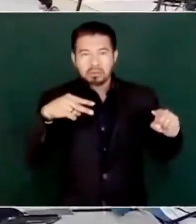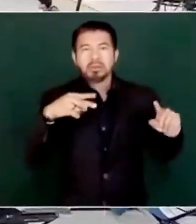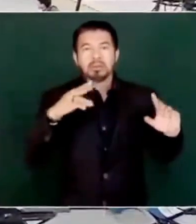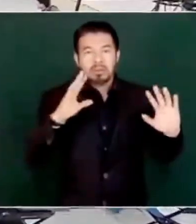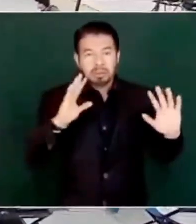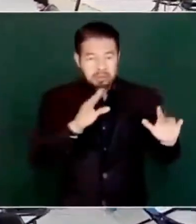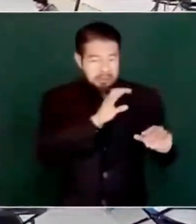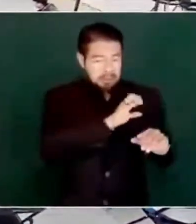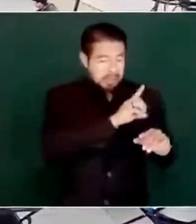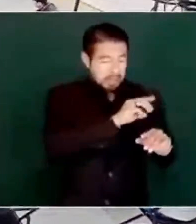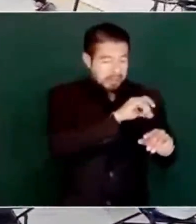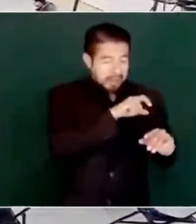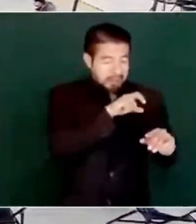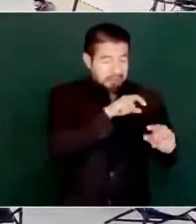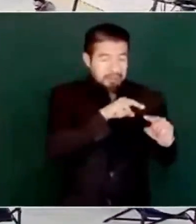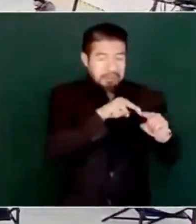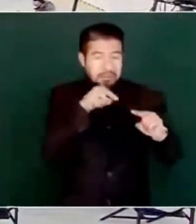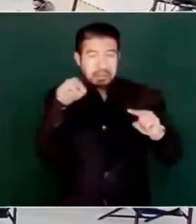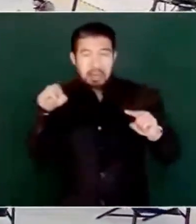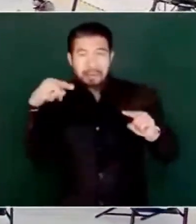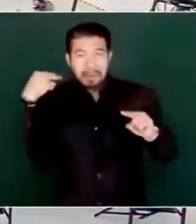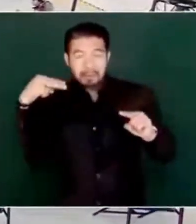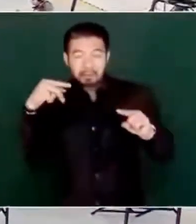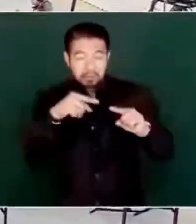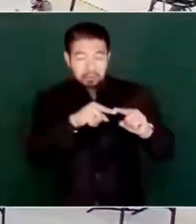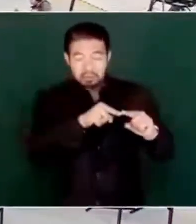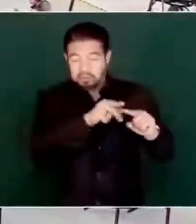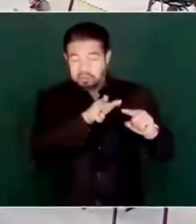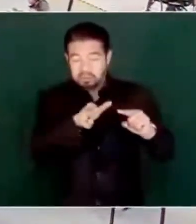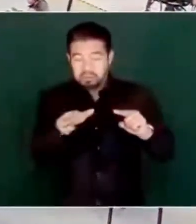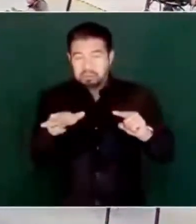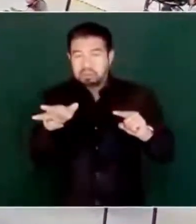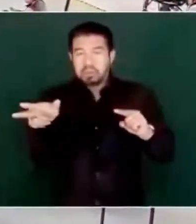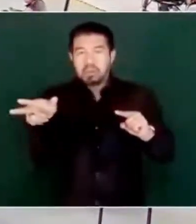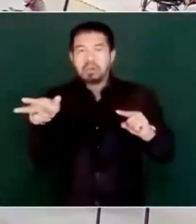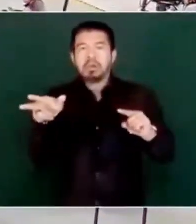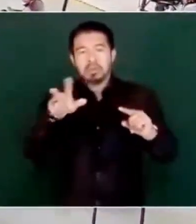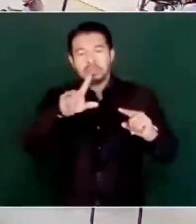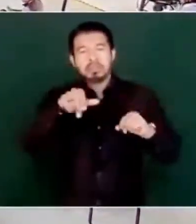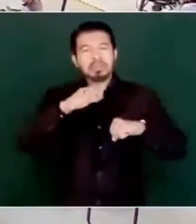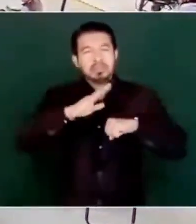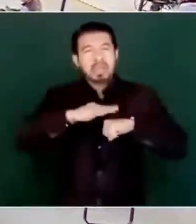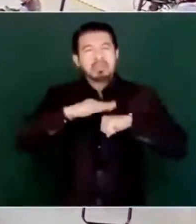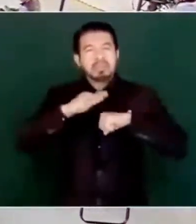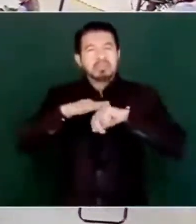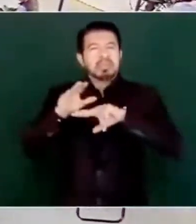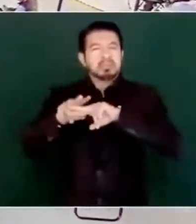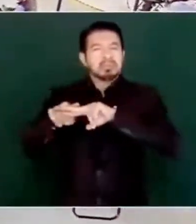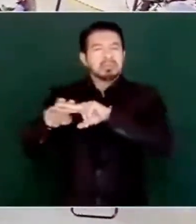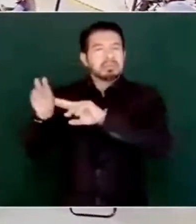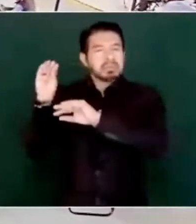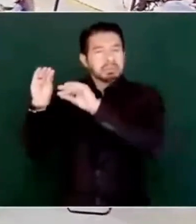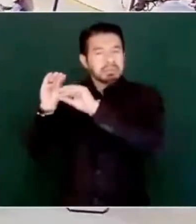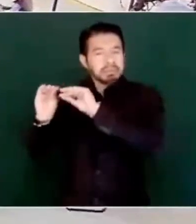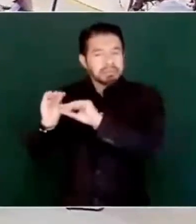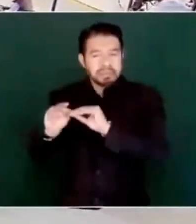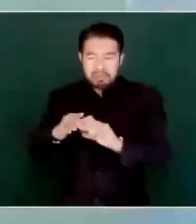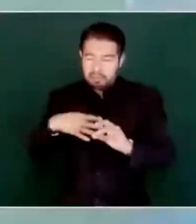construyendo vías férreas y se llegó a comunicar a todo el país